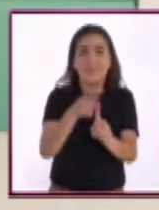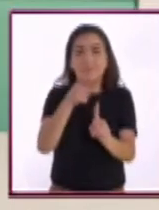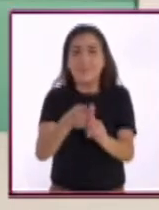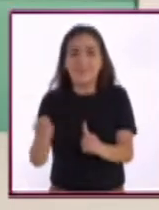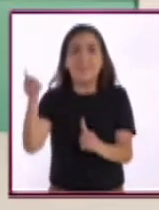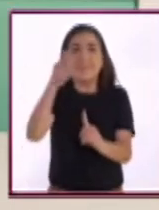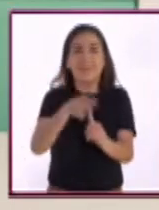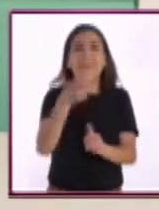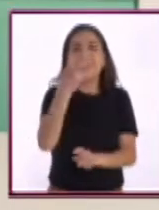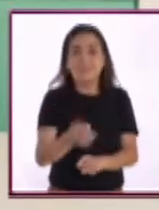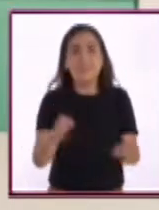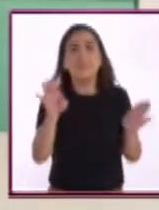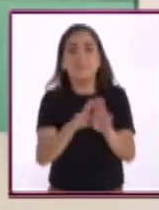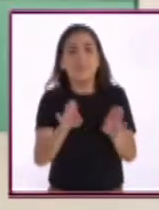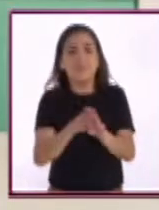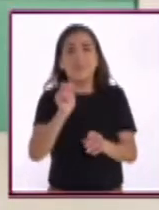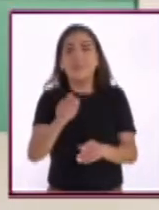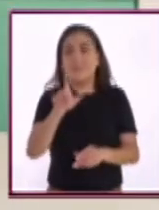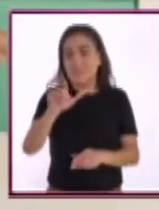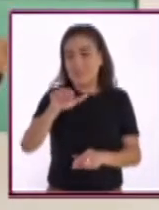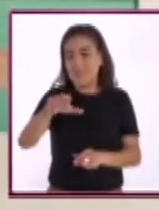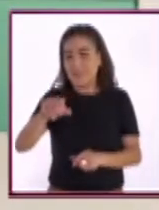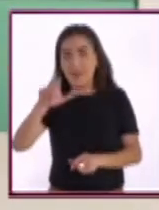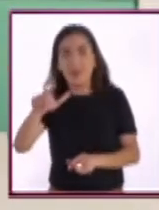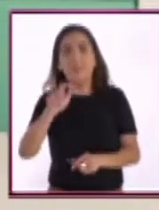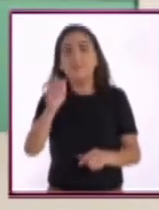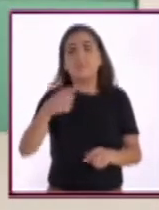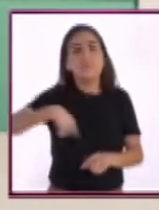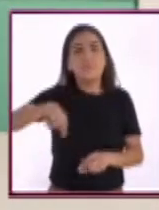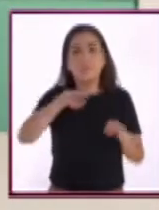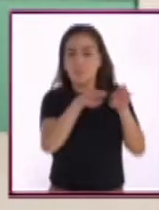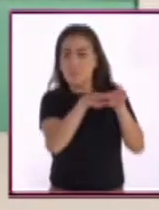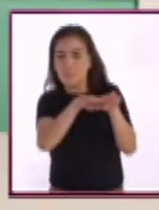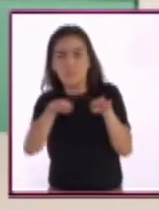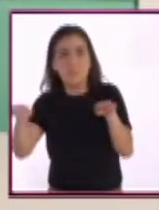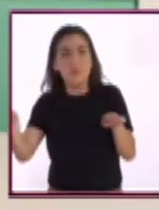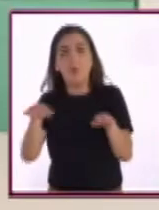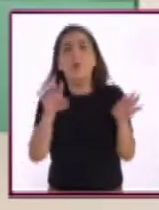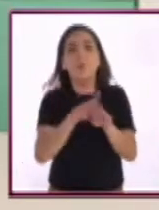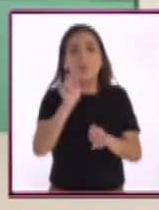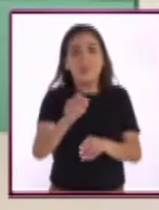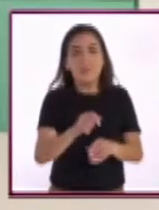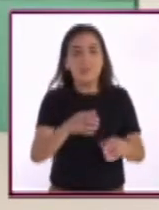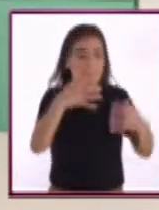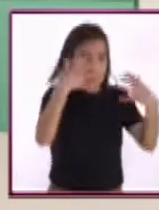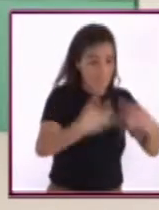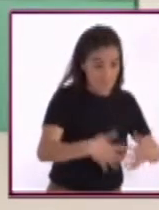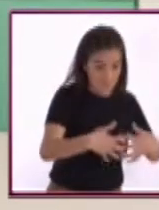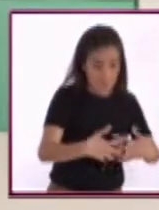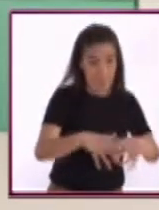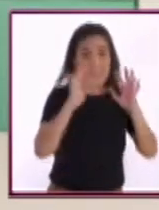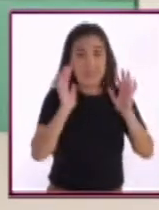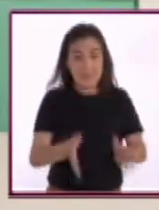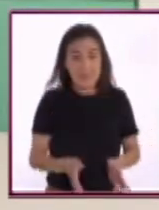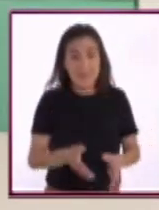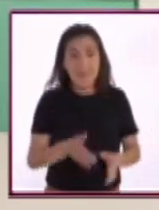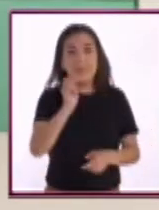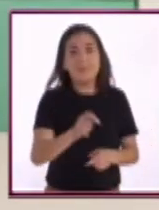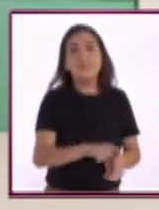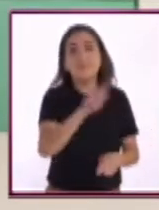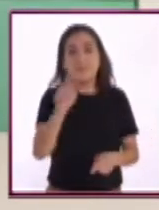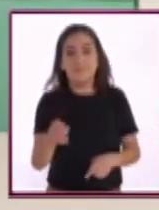actualmente nosotros vivimos en una economía lineal, donde tú extraes recursos, conviertes algo,